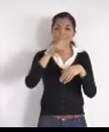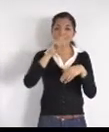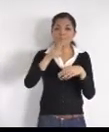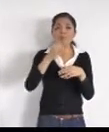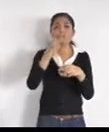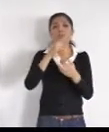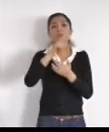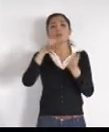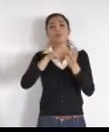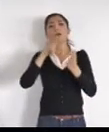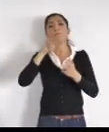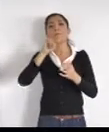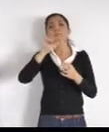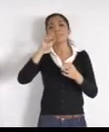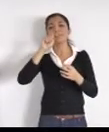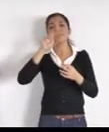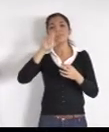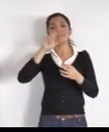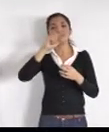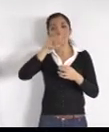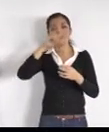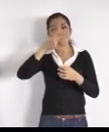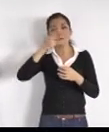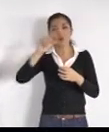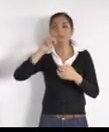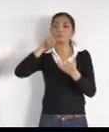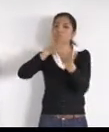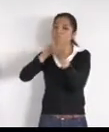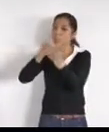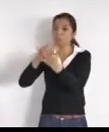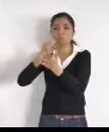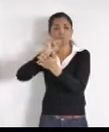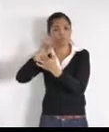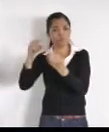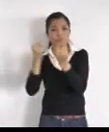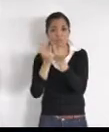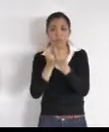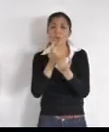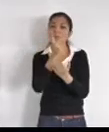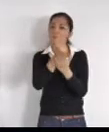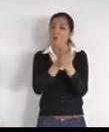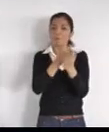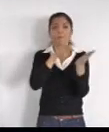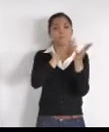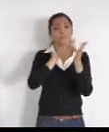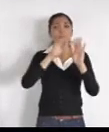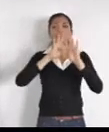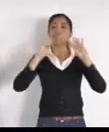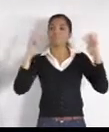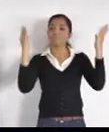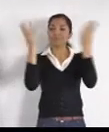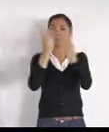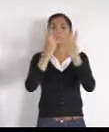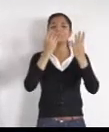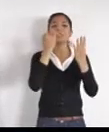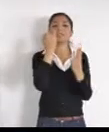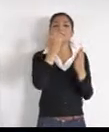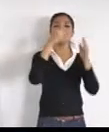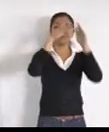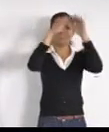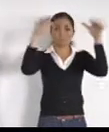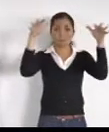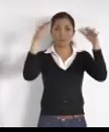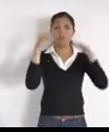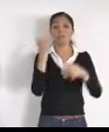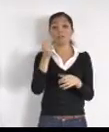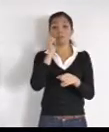programa de mallas sombras y barras perimetrales. Finalmente les recordamos que en esta época invernal y además que hemos tenido